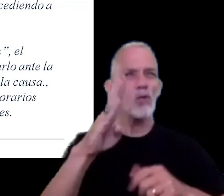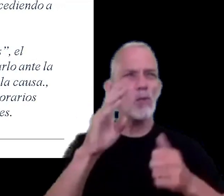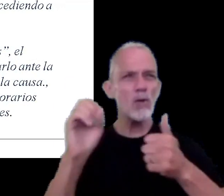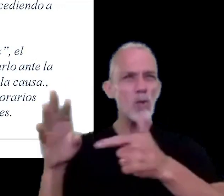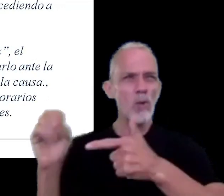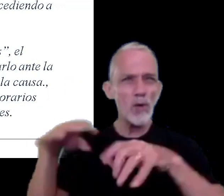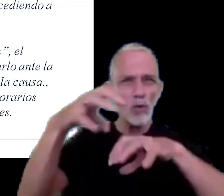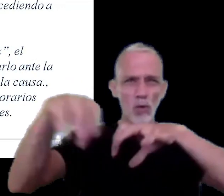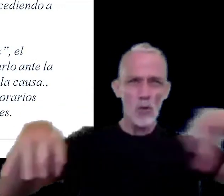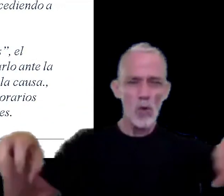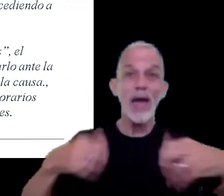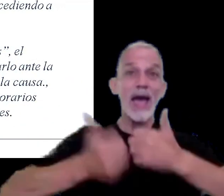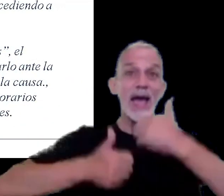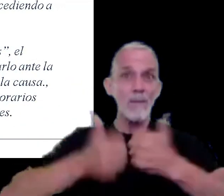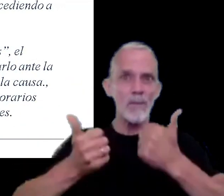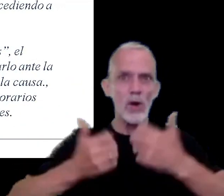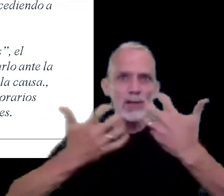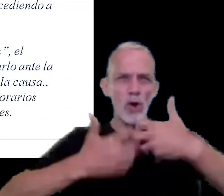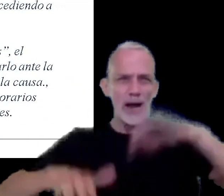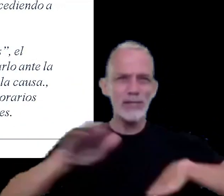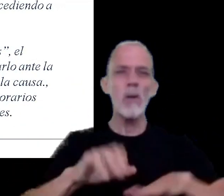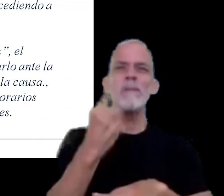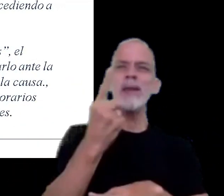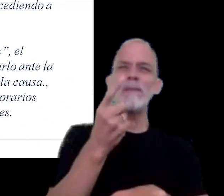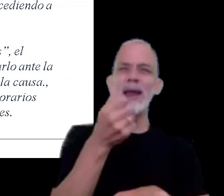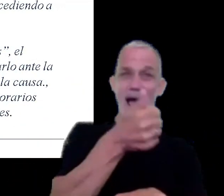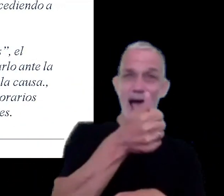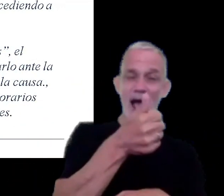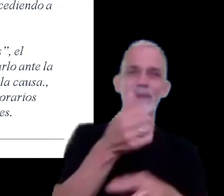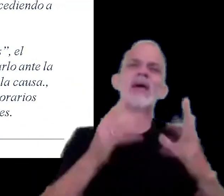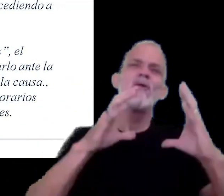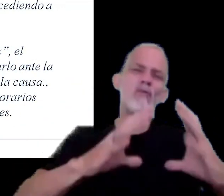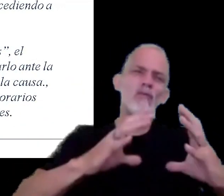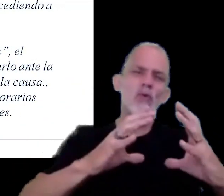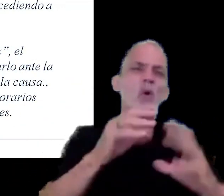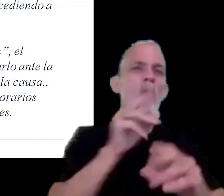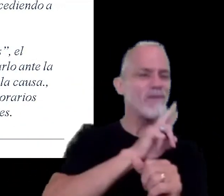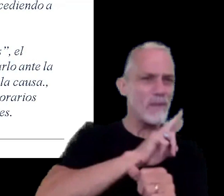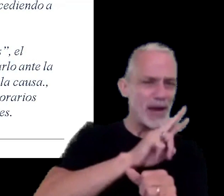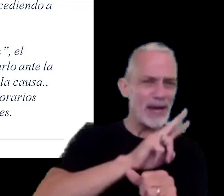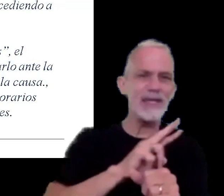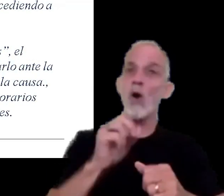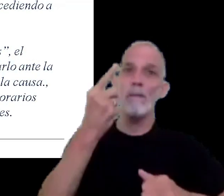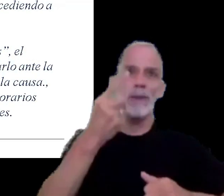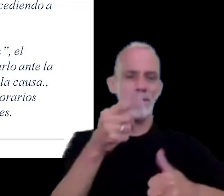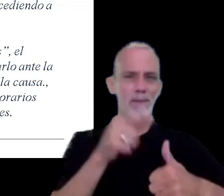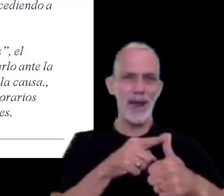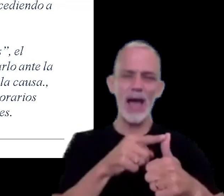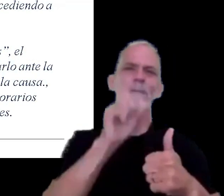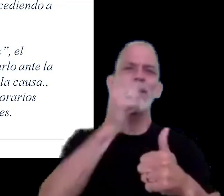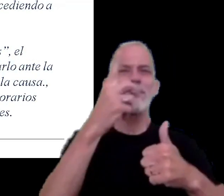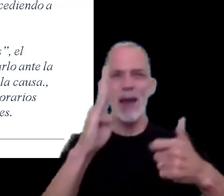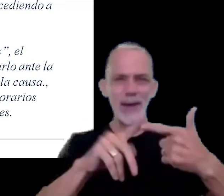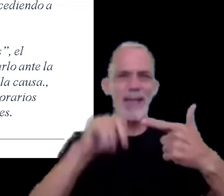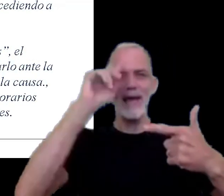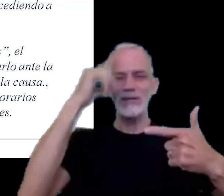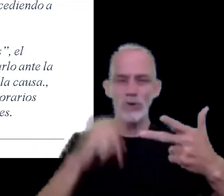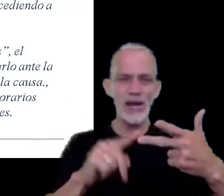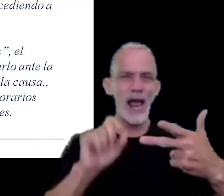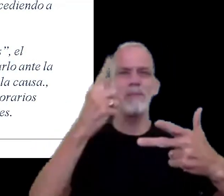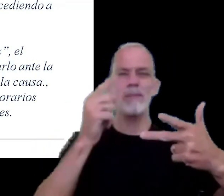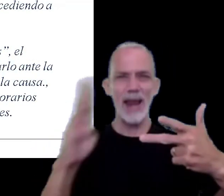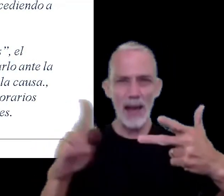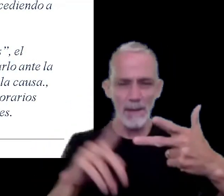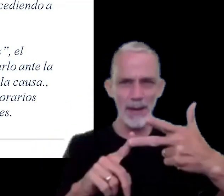en torneos organizados en primera división tanto de fútbol femenino primera división primera vena nacional primera b